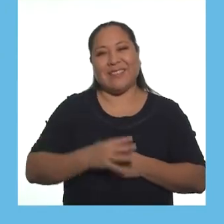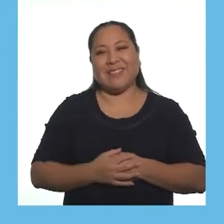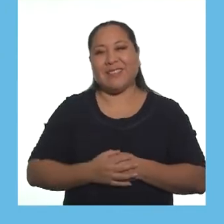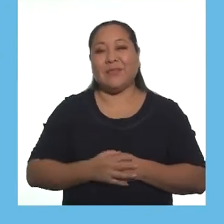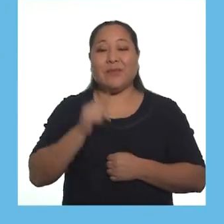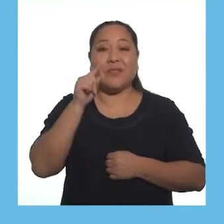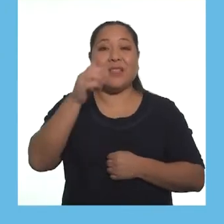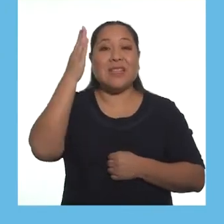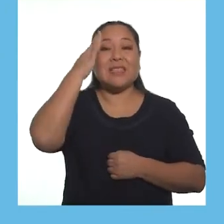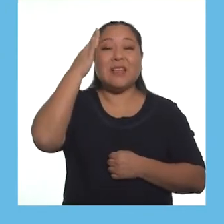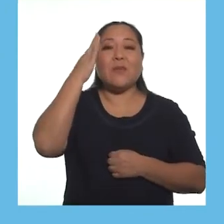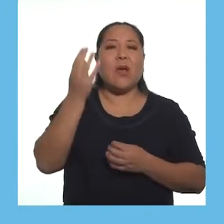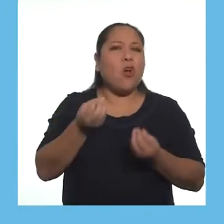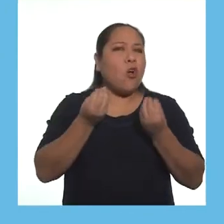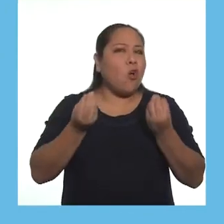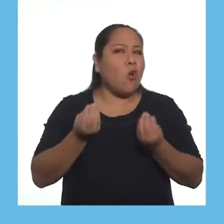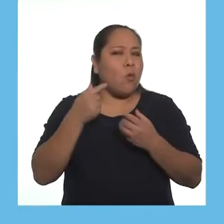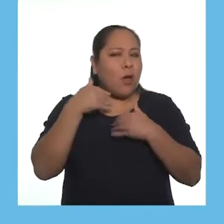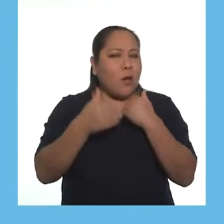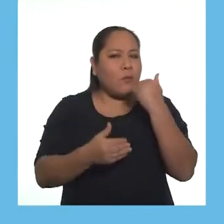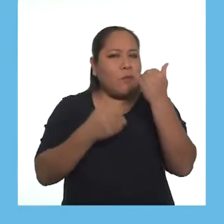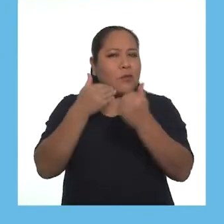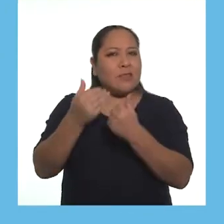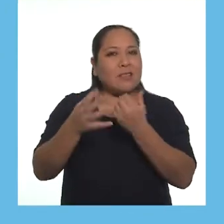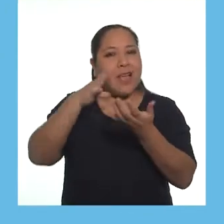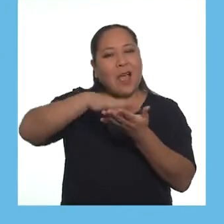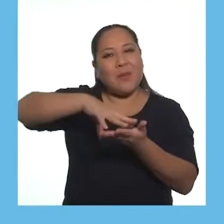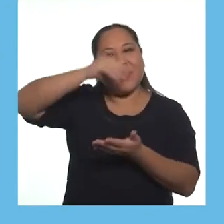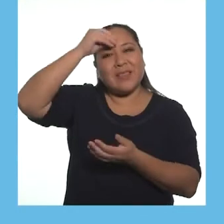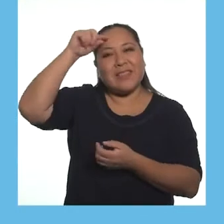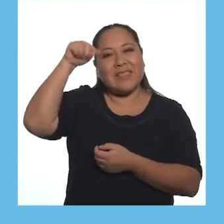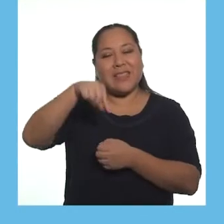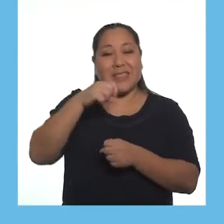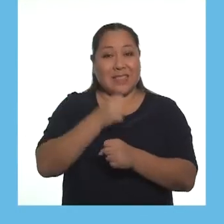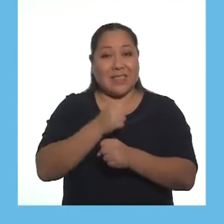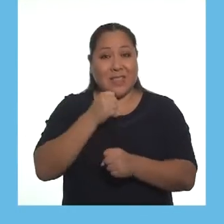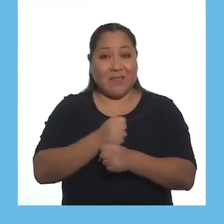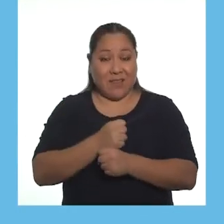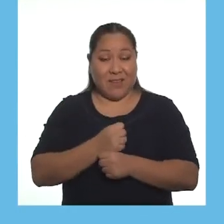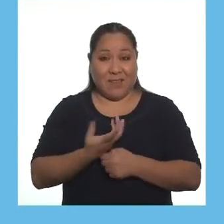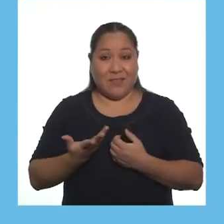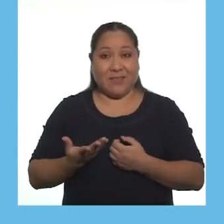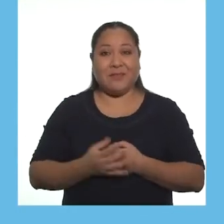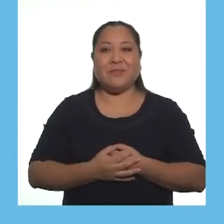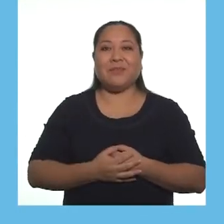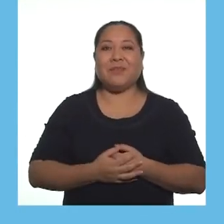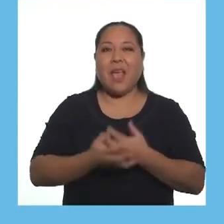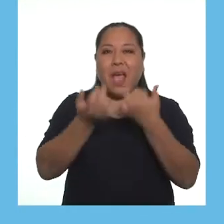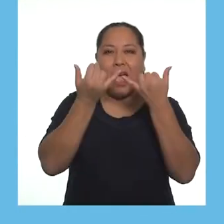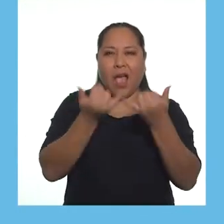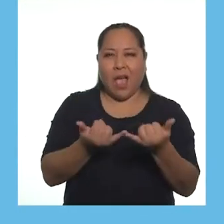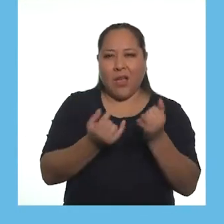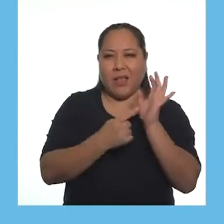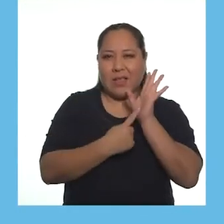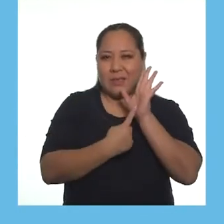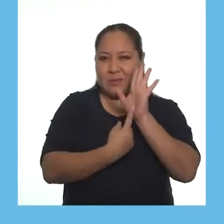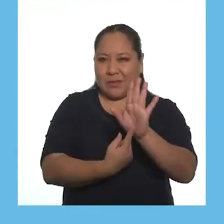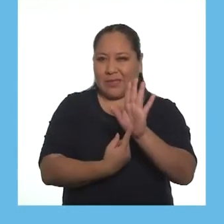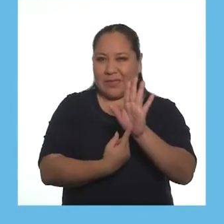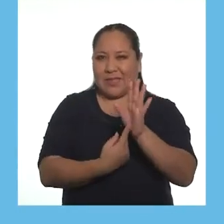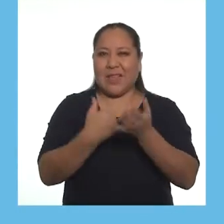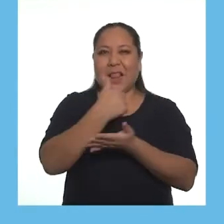Chicas y chicos, para que sepan cómo les fue en el proceso de aprendizaje de la actividad que hemos desarrollado,